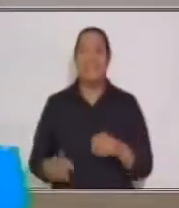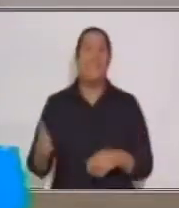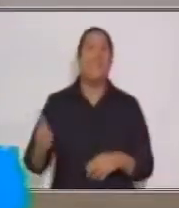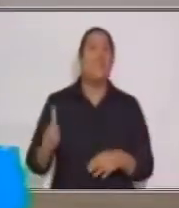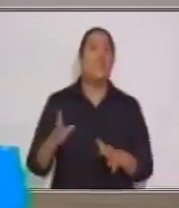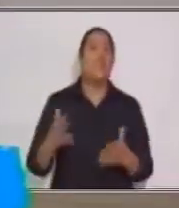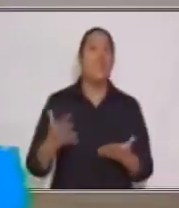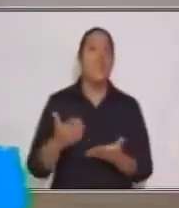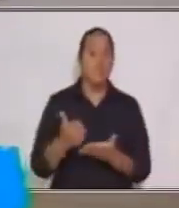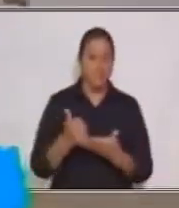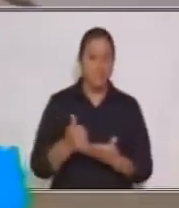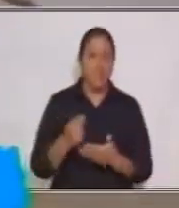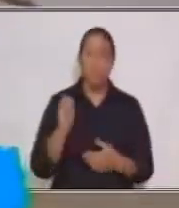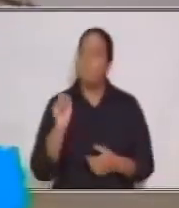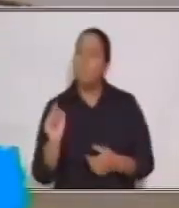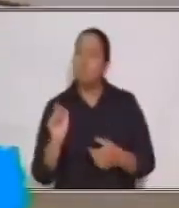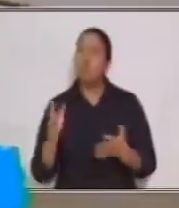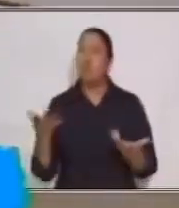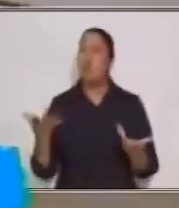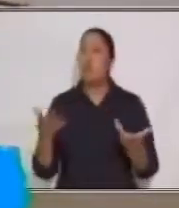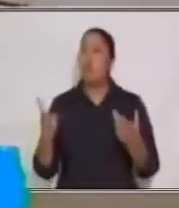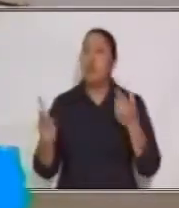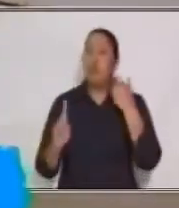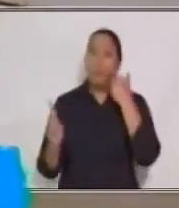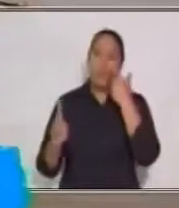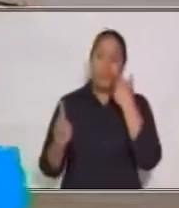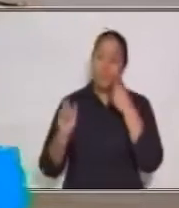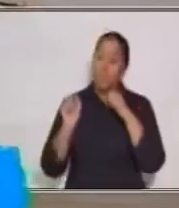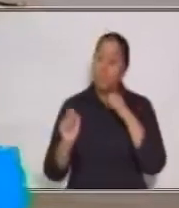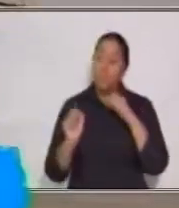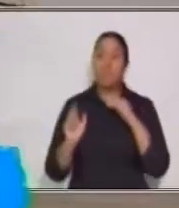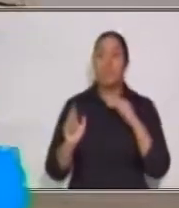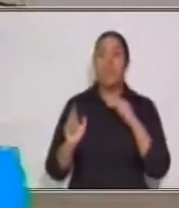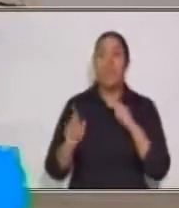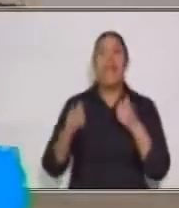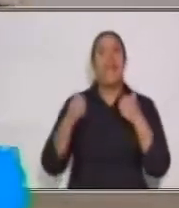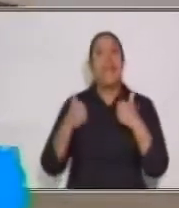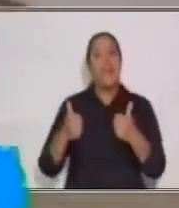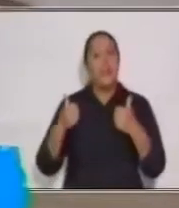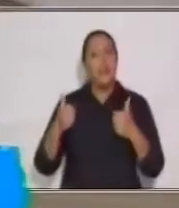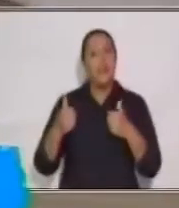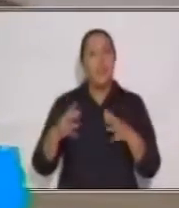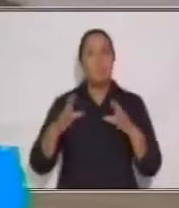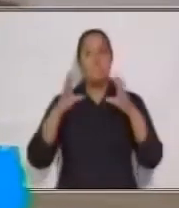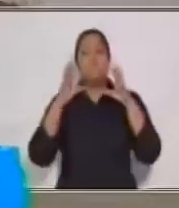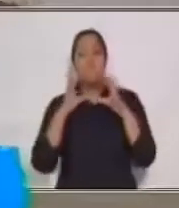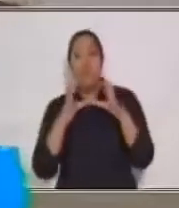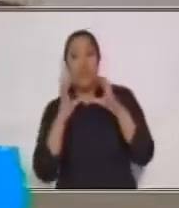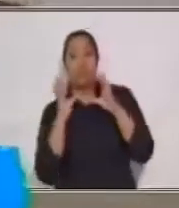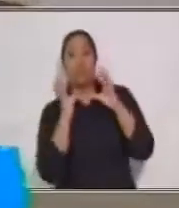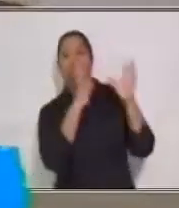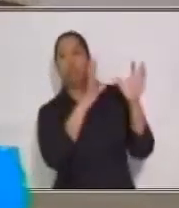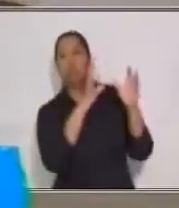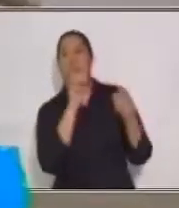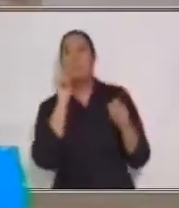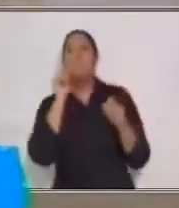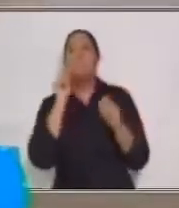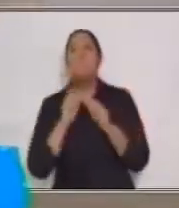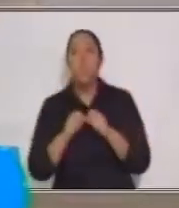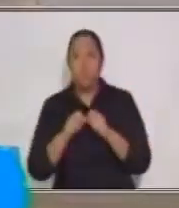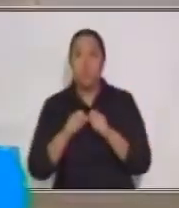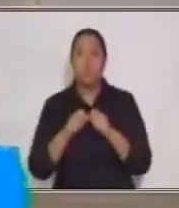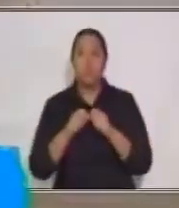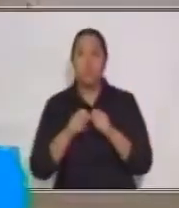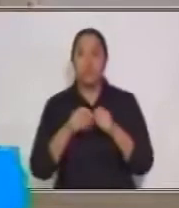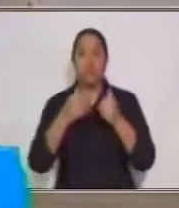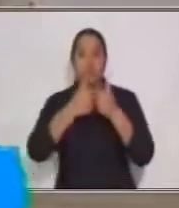excelente. Muy bien. Va acá. Pelota. ¿Por qué? Porque luego iniciamos con una